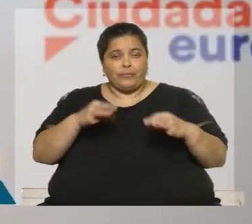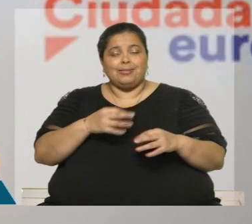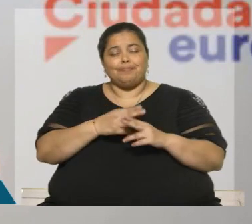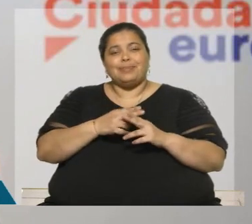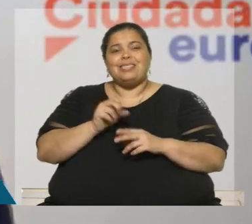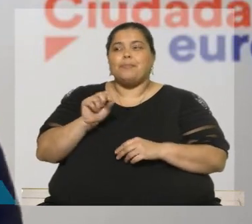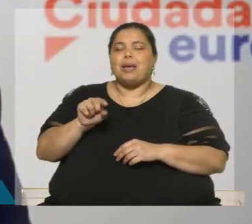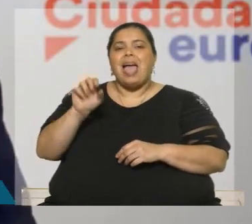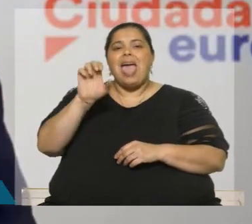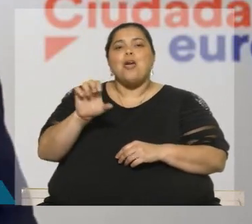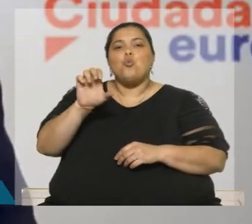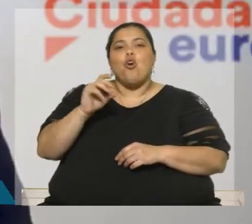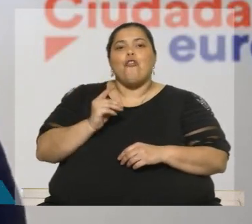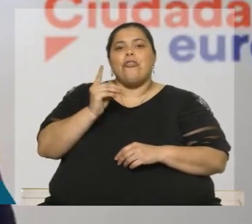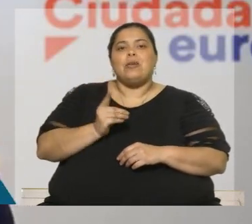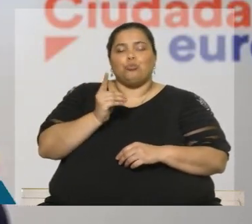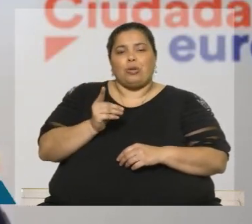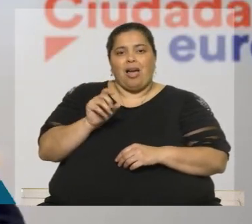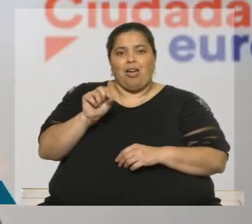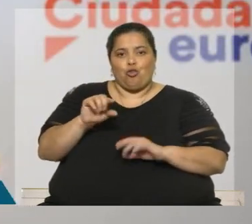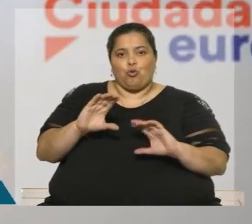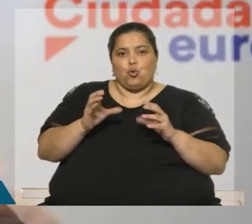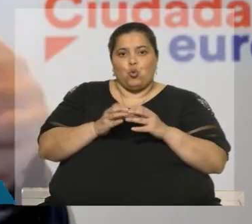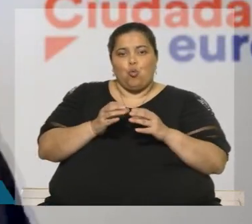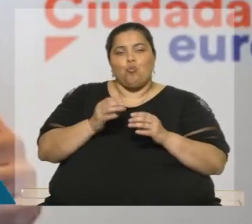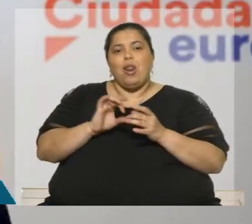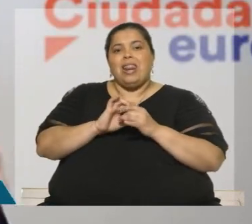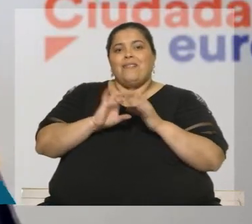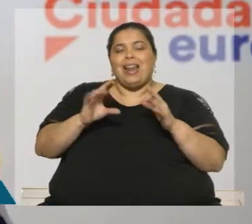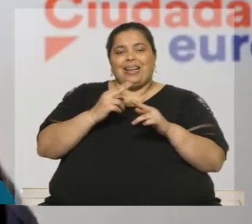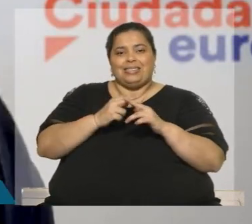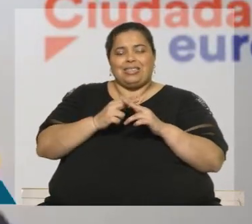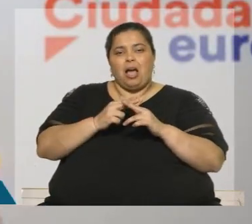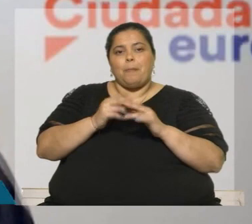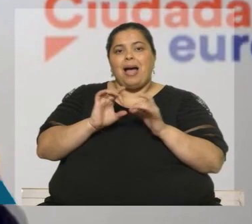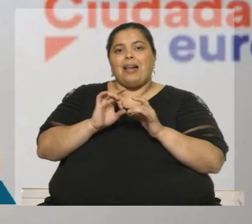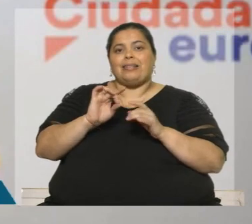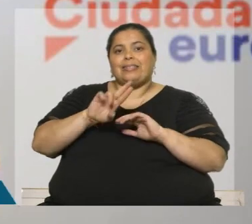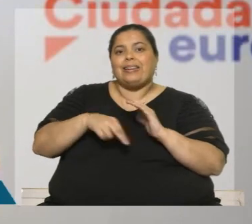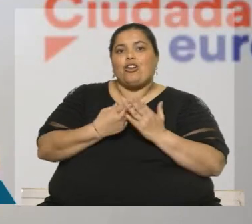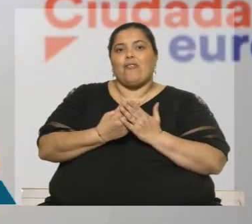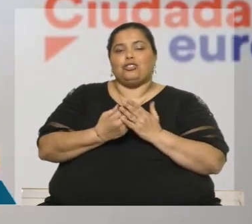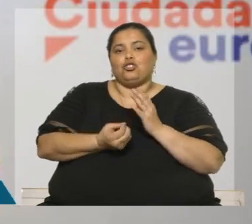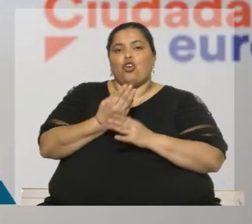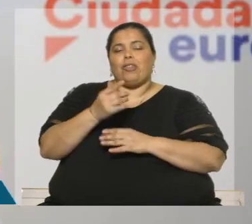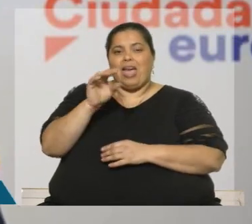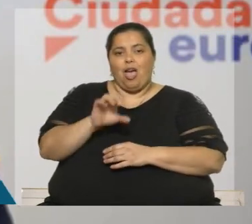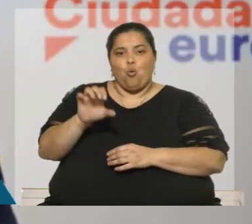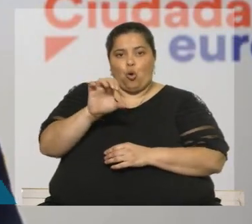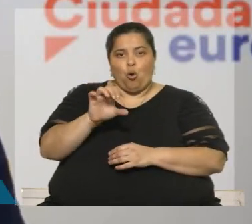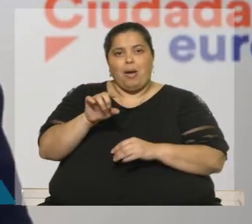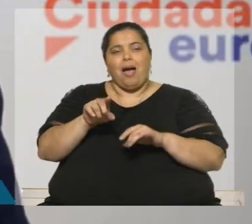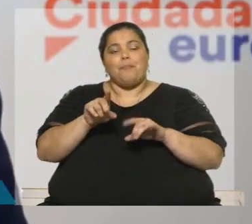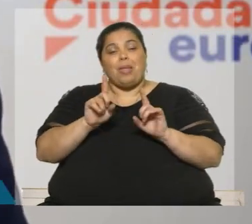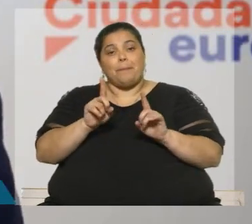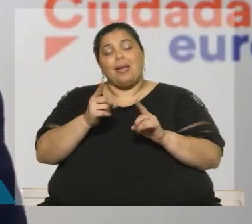el Parlamento Europeo, integrado en el Grupo Liberal Renovar Europa. Es coordinador de América Latina en ese espacio. Preside la delegación de